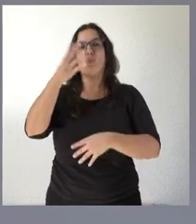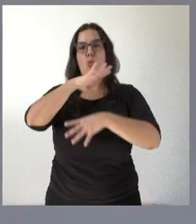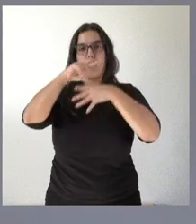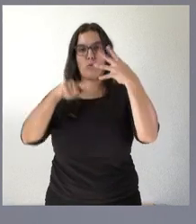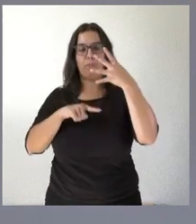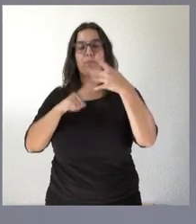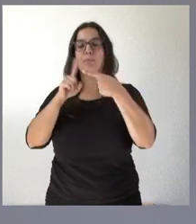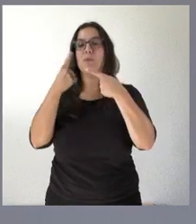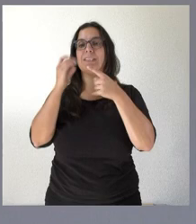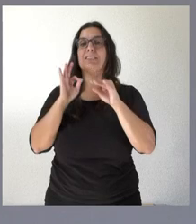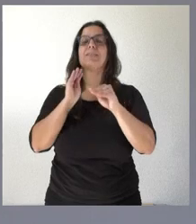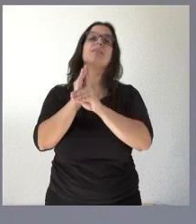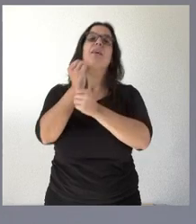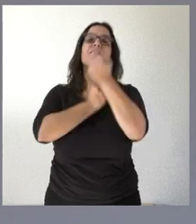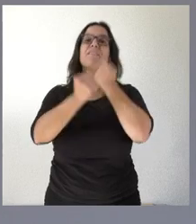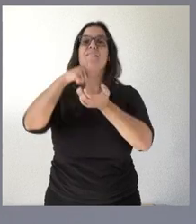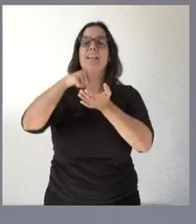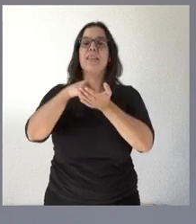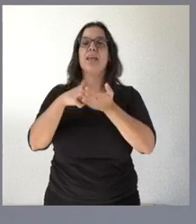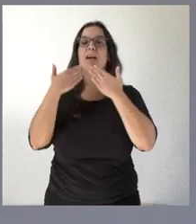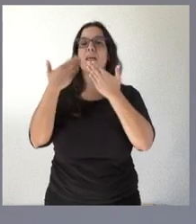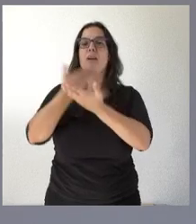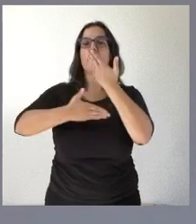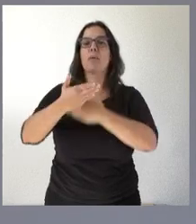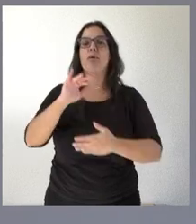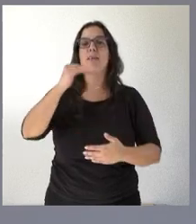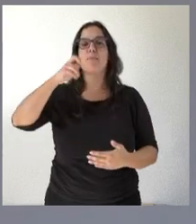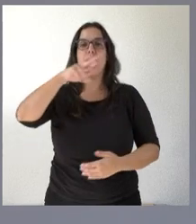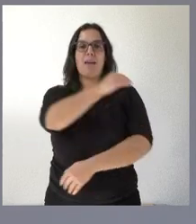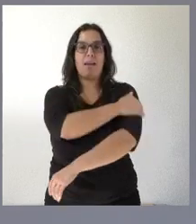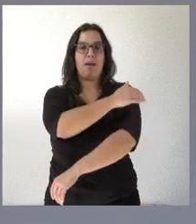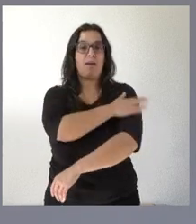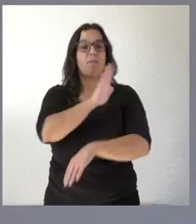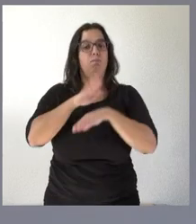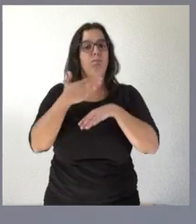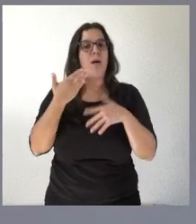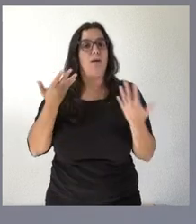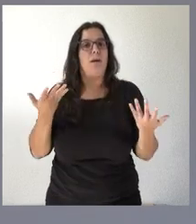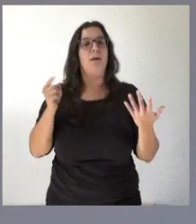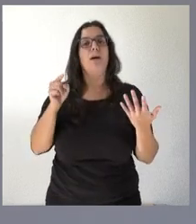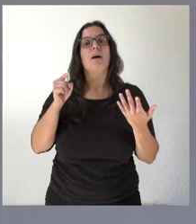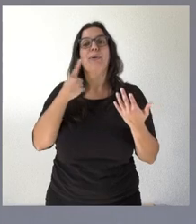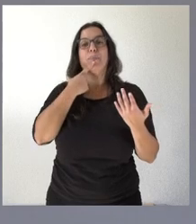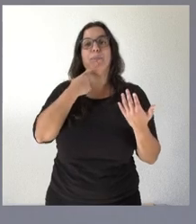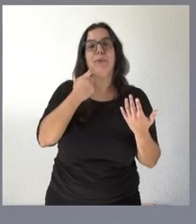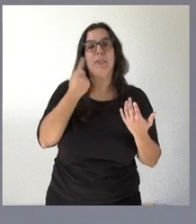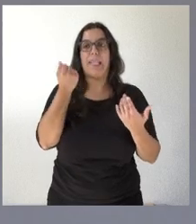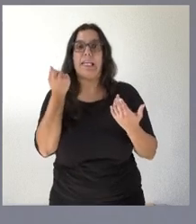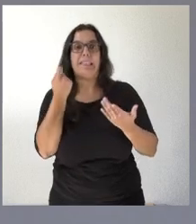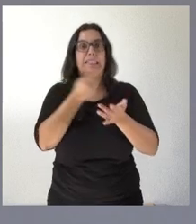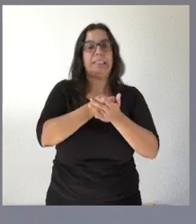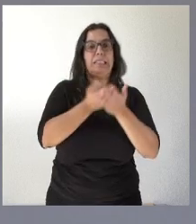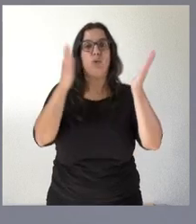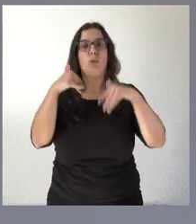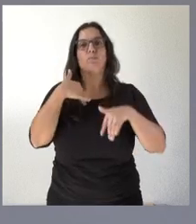ayuda era una ayuda financiera que se puso en marcha en colaboración con Iberaval para que el tema de la dificultad de tesorería no supusiera un